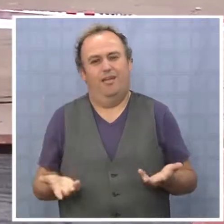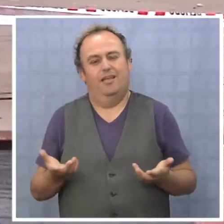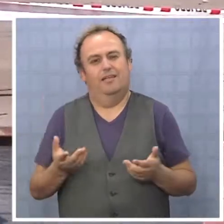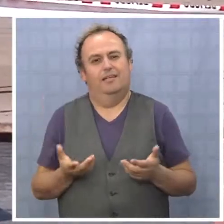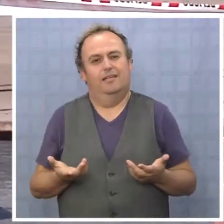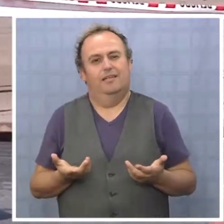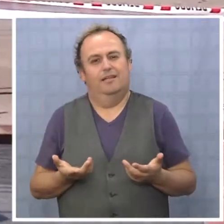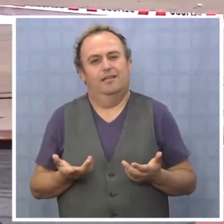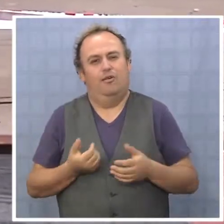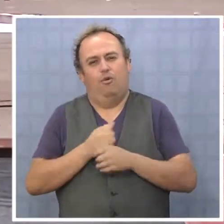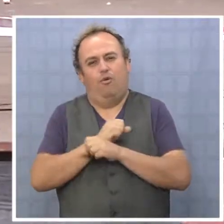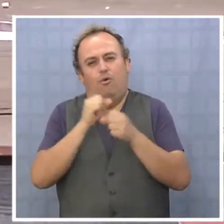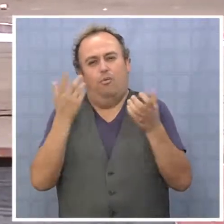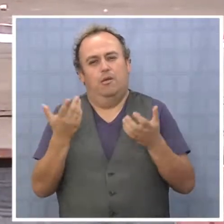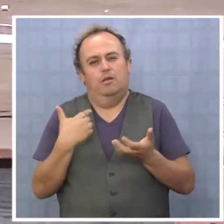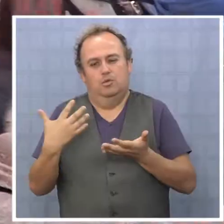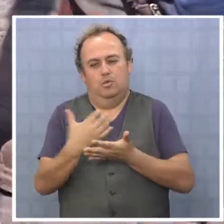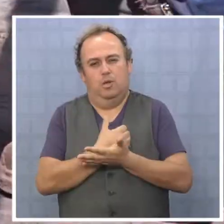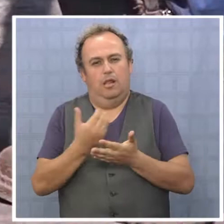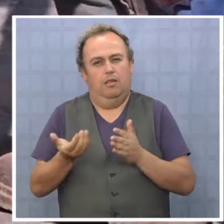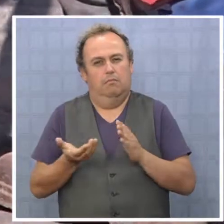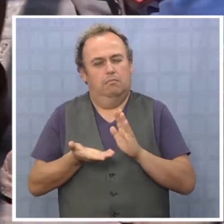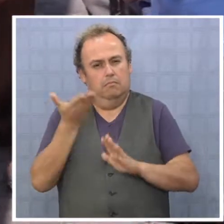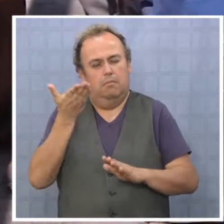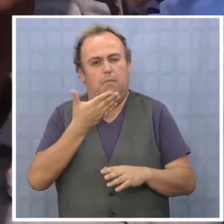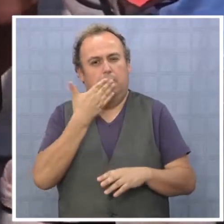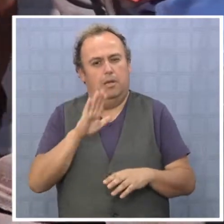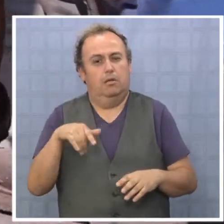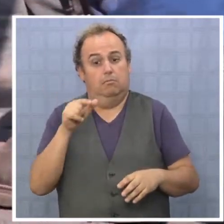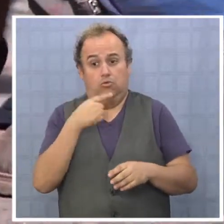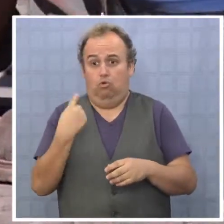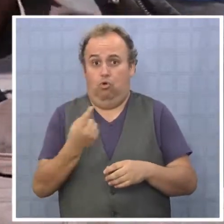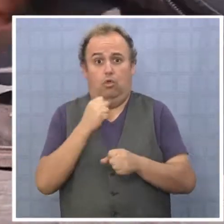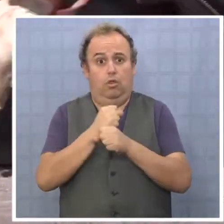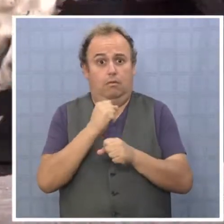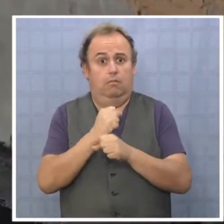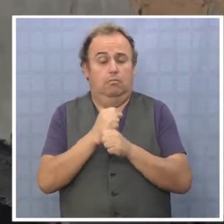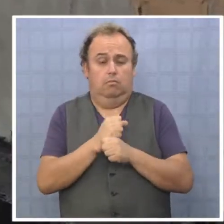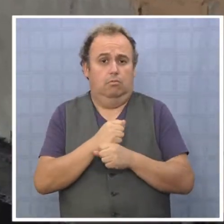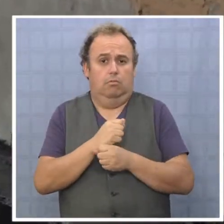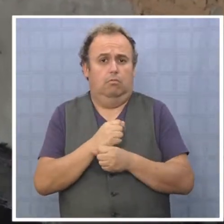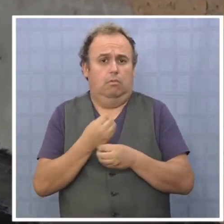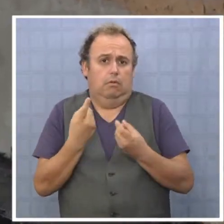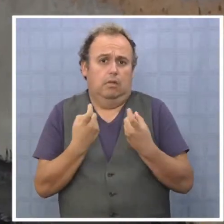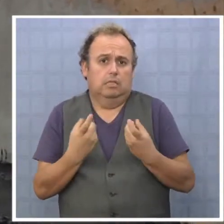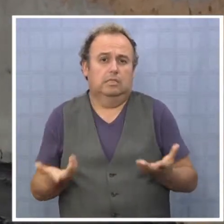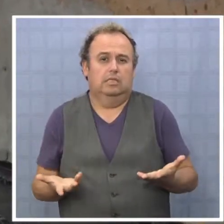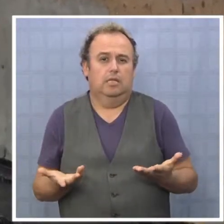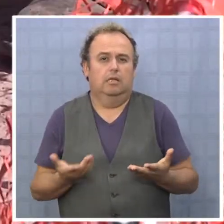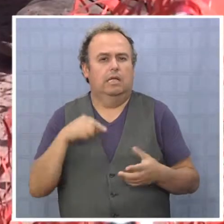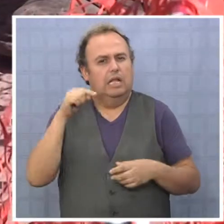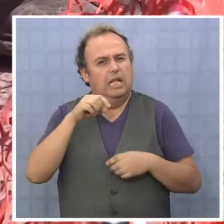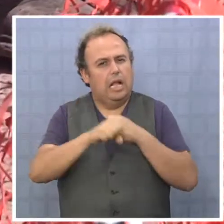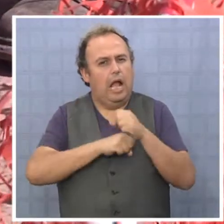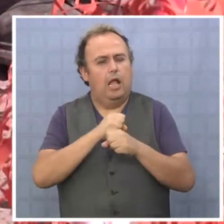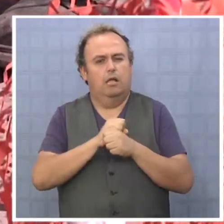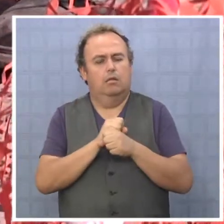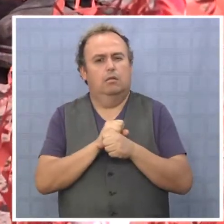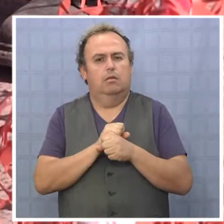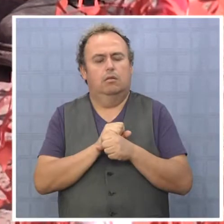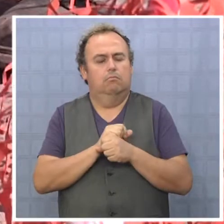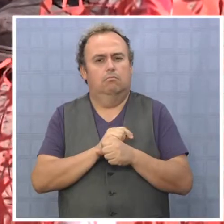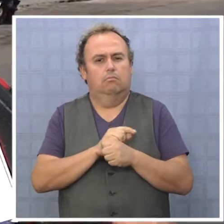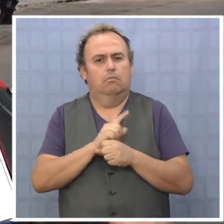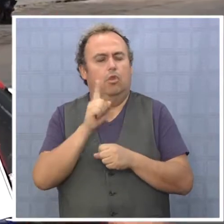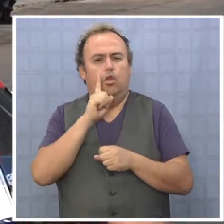que el día de mañana haya mejores remuneraciones que por supuesto todos nuestros trabajadores y trabajadoras se lo merecen. De que cada año no tenemos